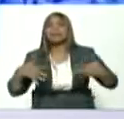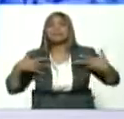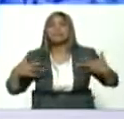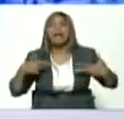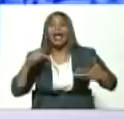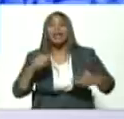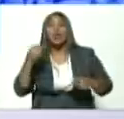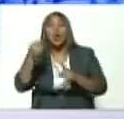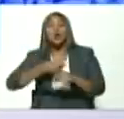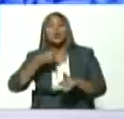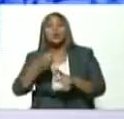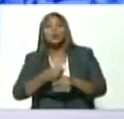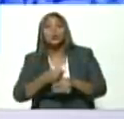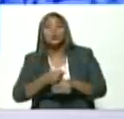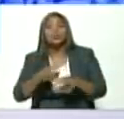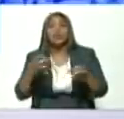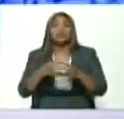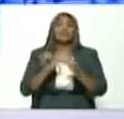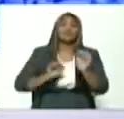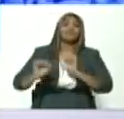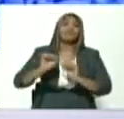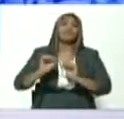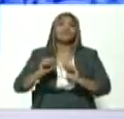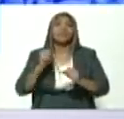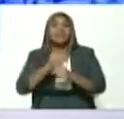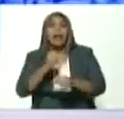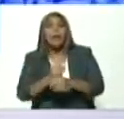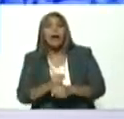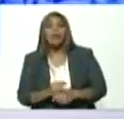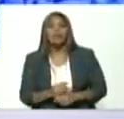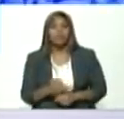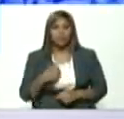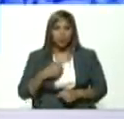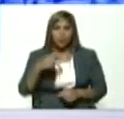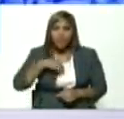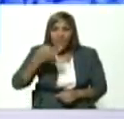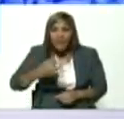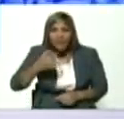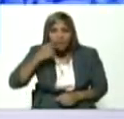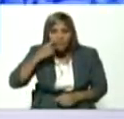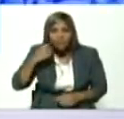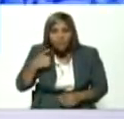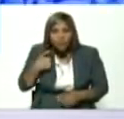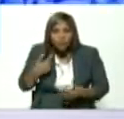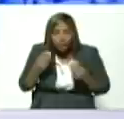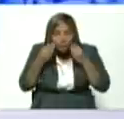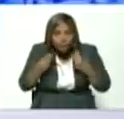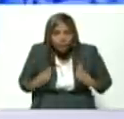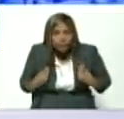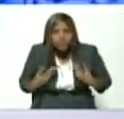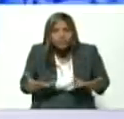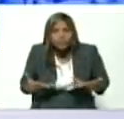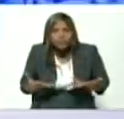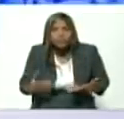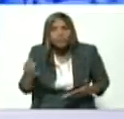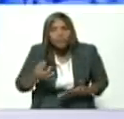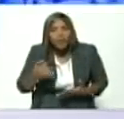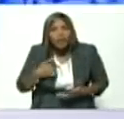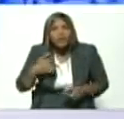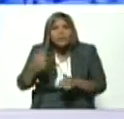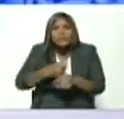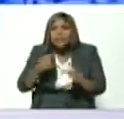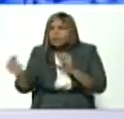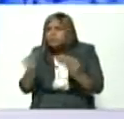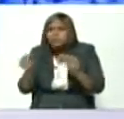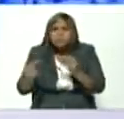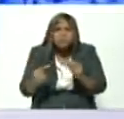sindical de la lucha de la clase obrera para uno que de verdad ha estado ahí en la candela en la lucha discutiendo